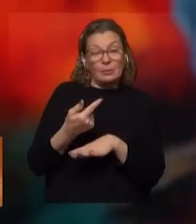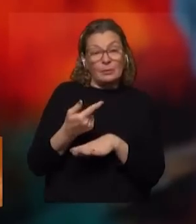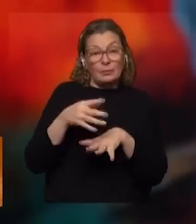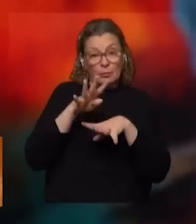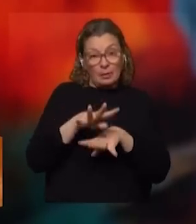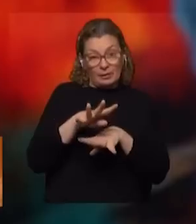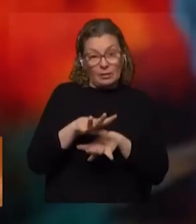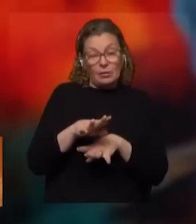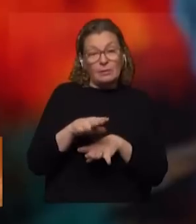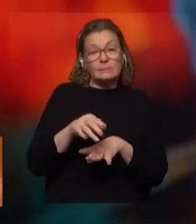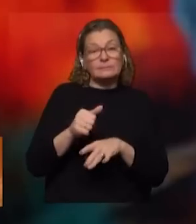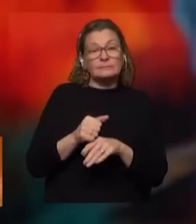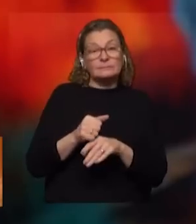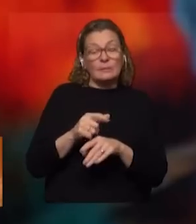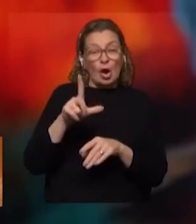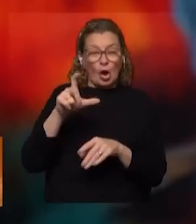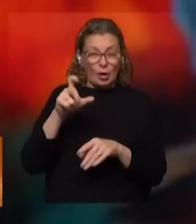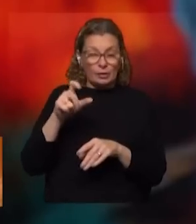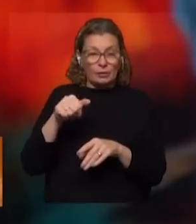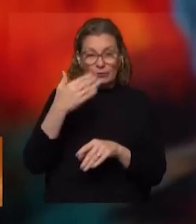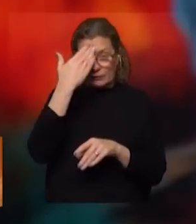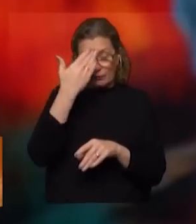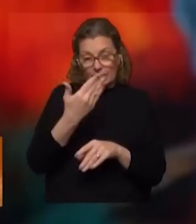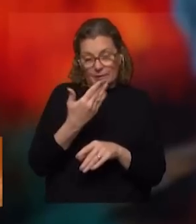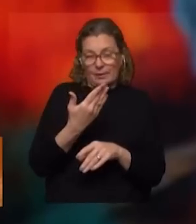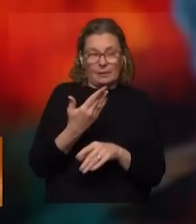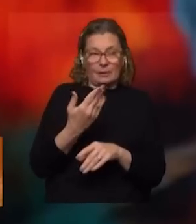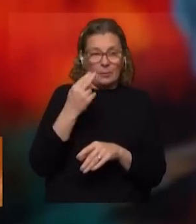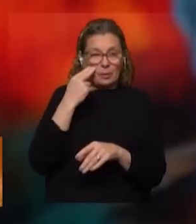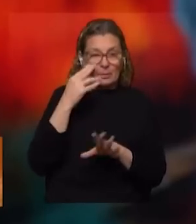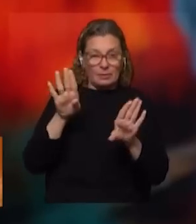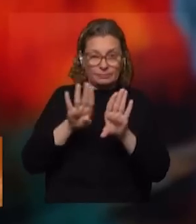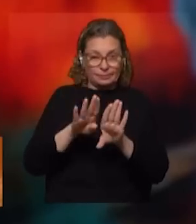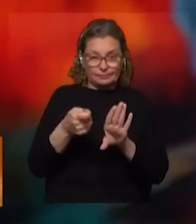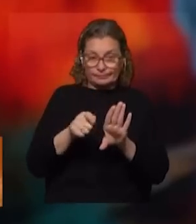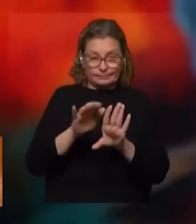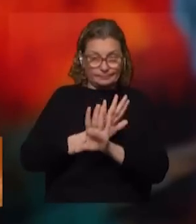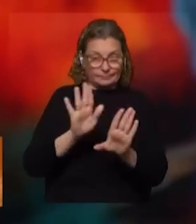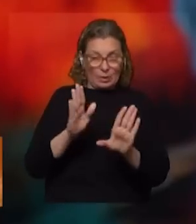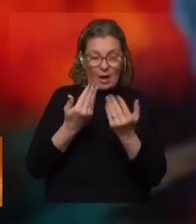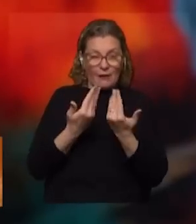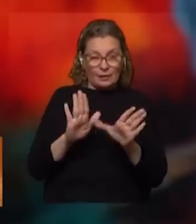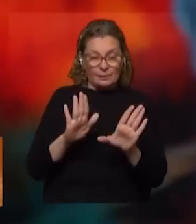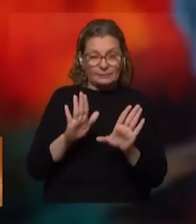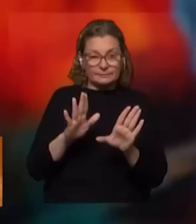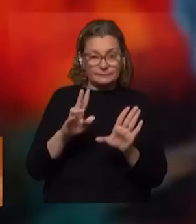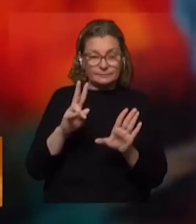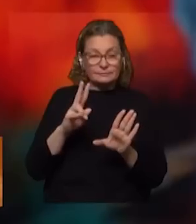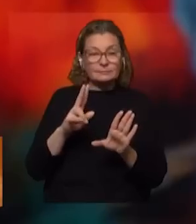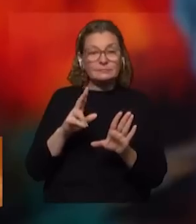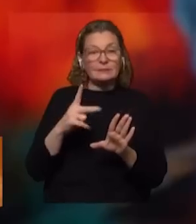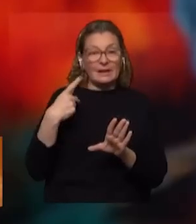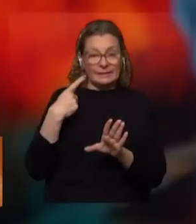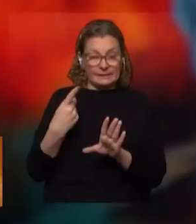movilización, obviamente, en frente a la intransigencia, que no se nos abrió la puerta básicamente, no la que se en el video, sino la oficial del